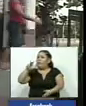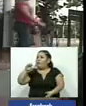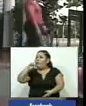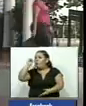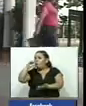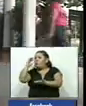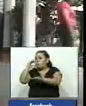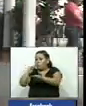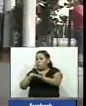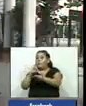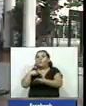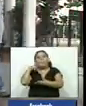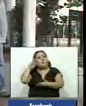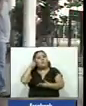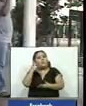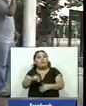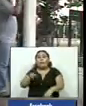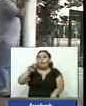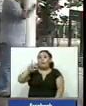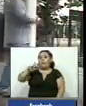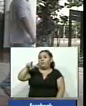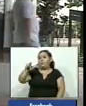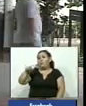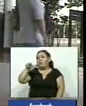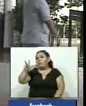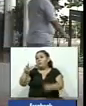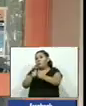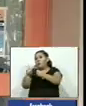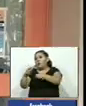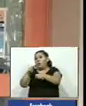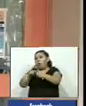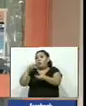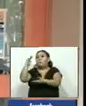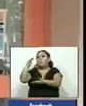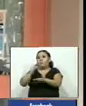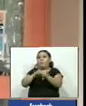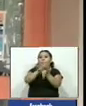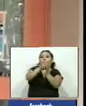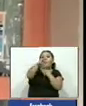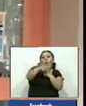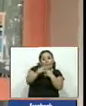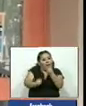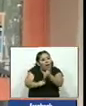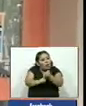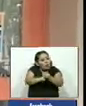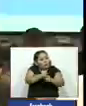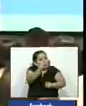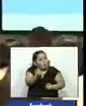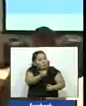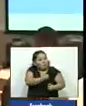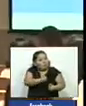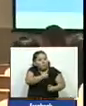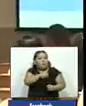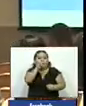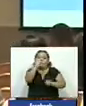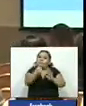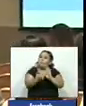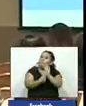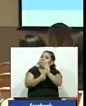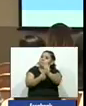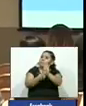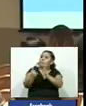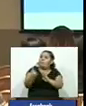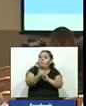% es decir 3.3 millones de dólares con el programa Sanando Heridas aseguran los representantes